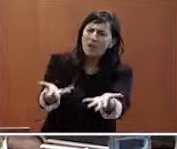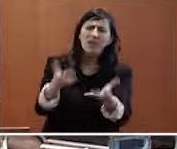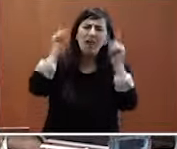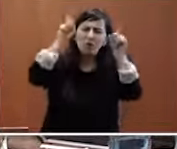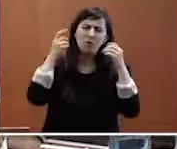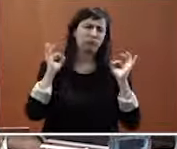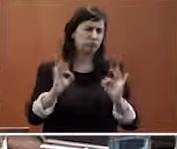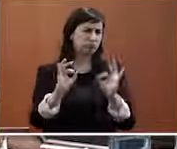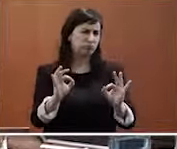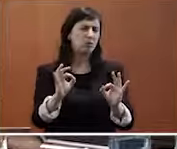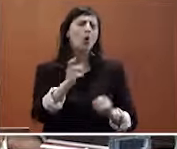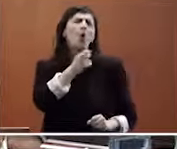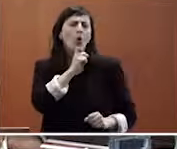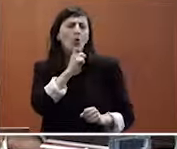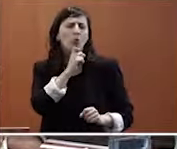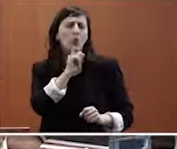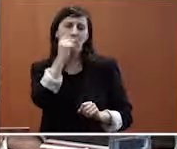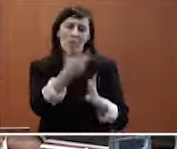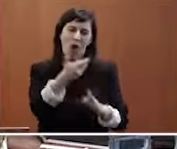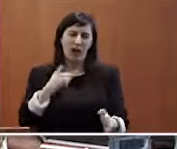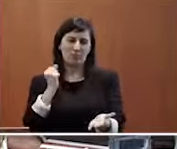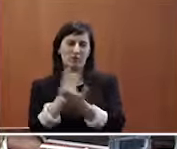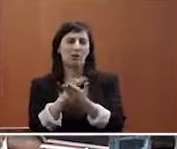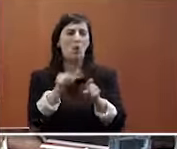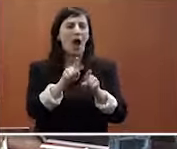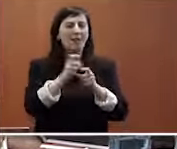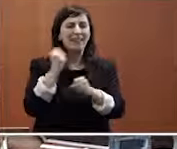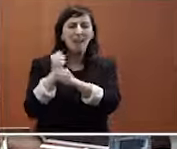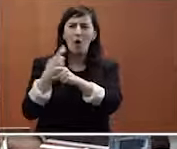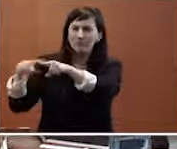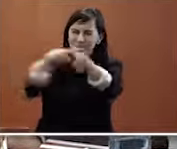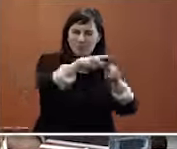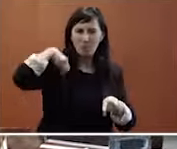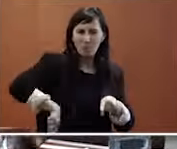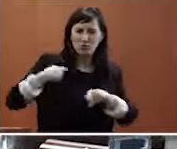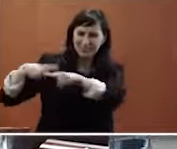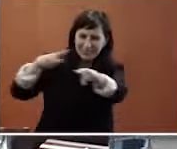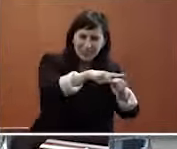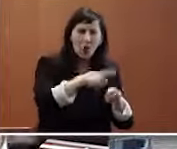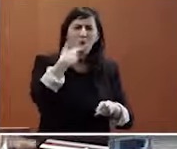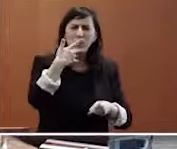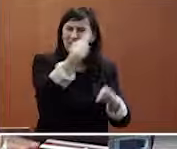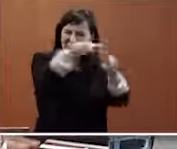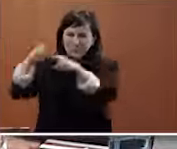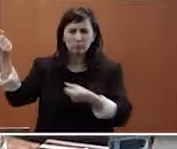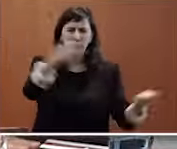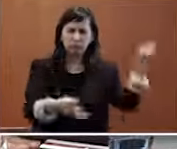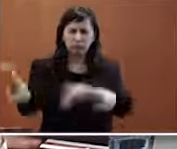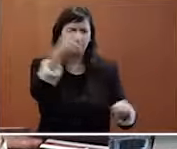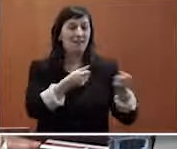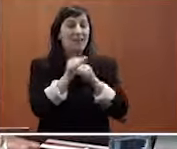educación si apostamos por un trabajo interdisciplinar, por la difusión de conocimiento, claramente por